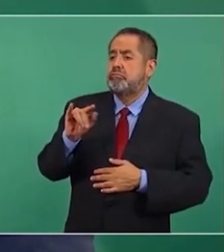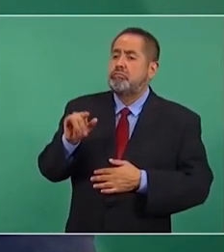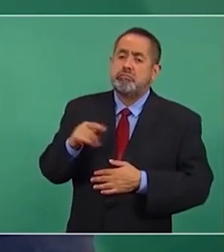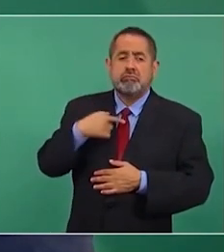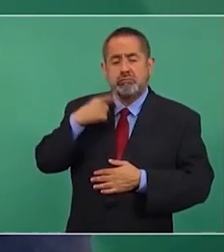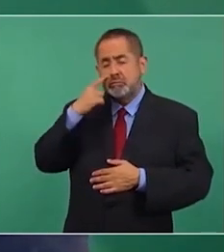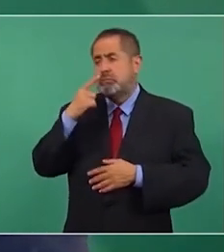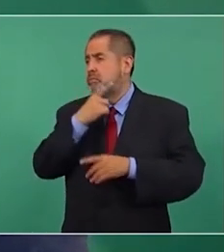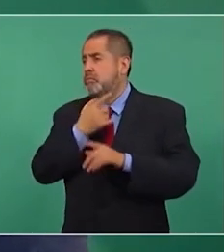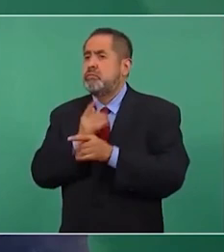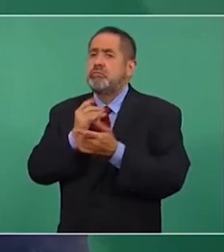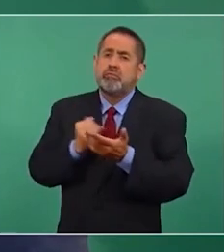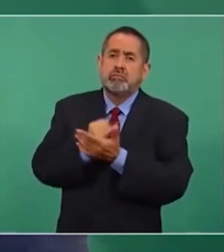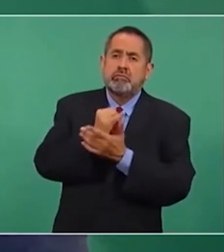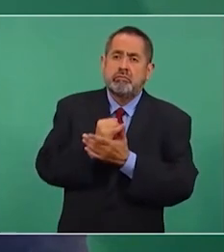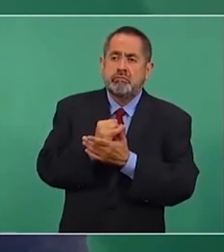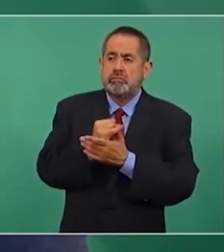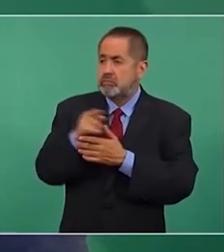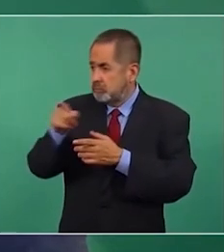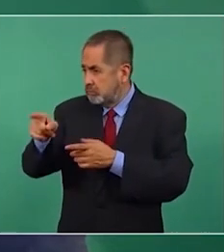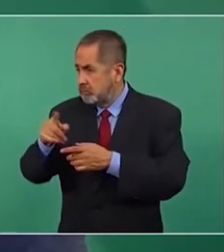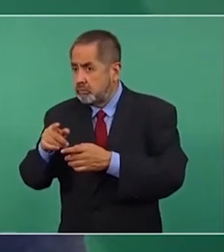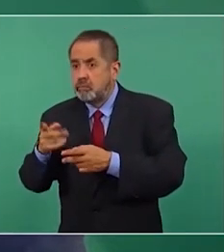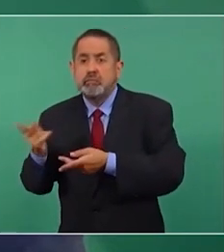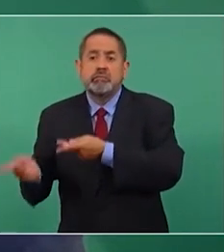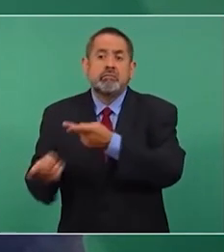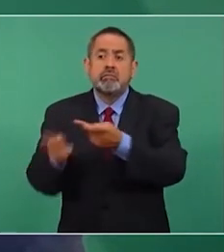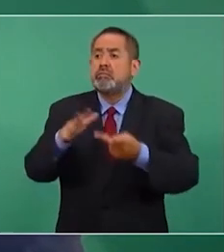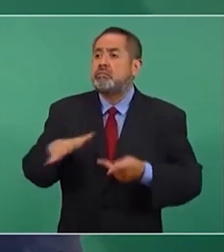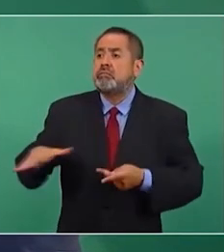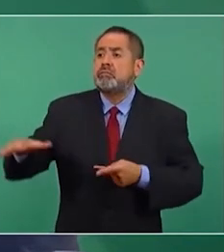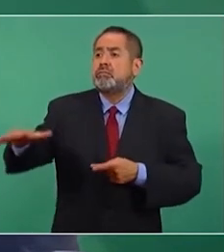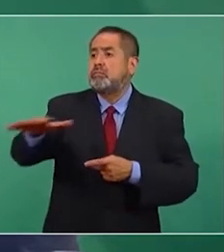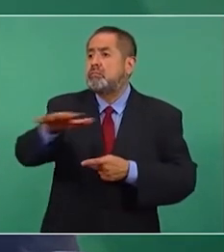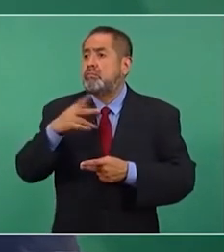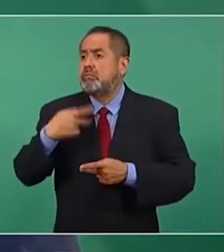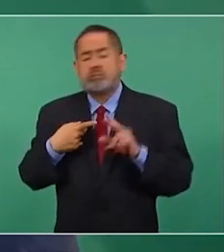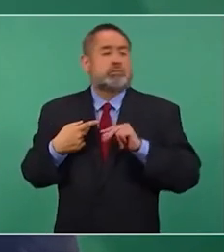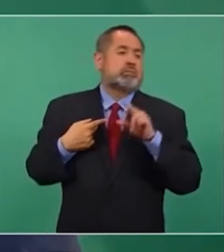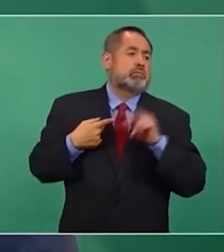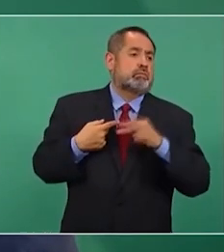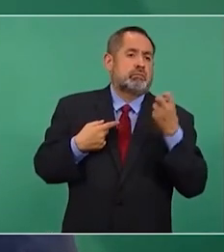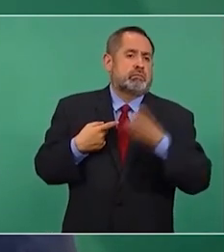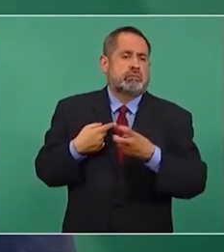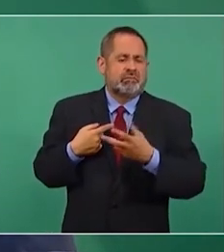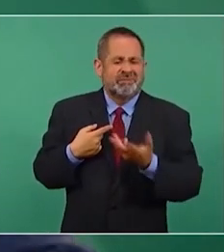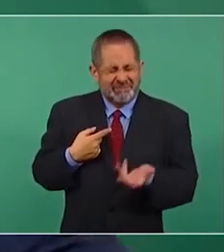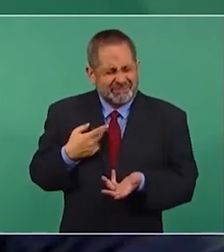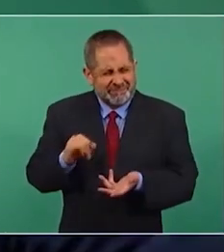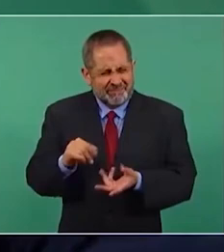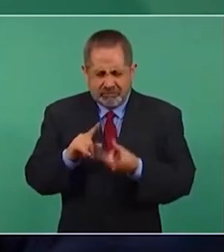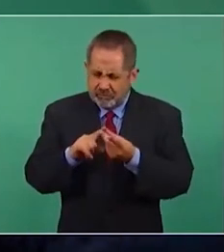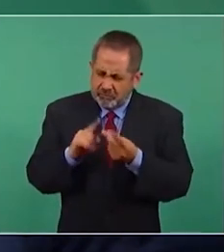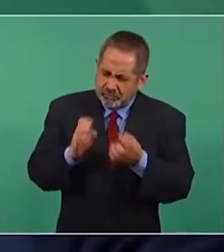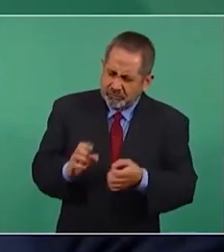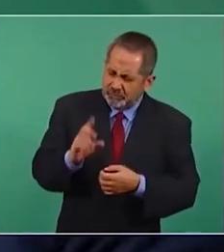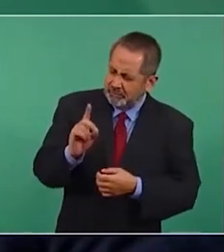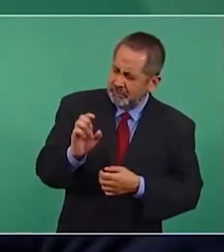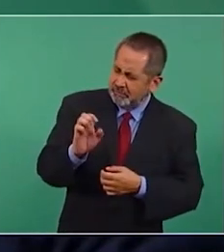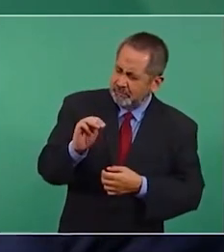rechacen mecanismos de democracia participativa en donde la gente